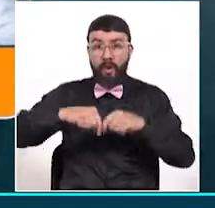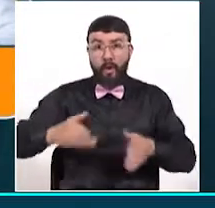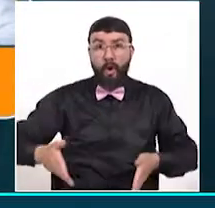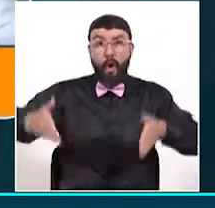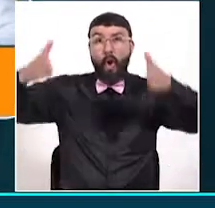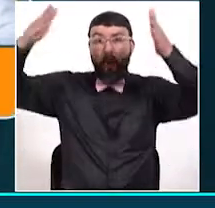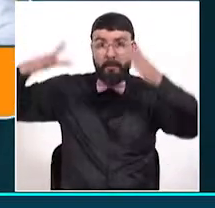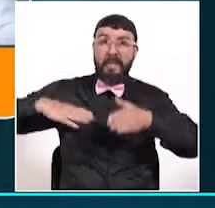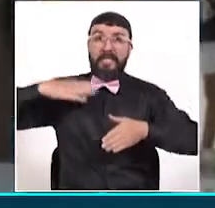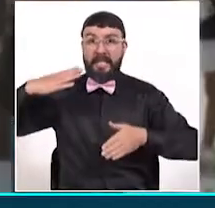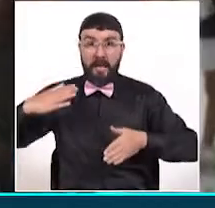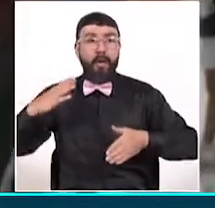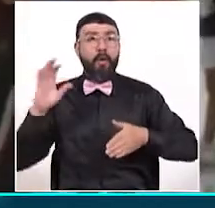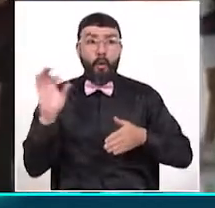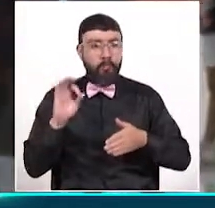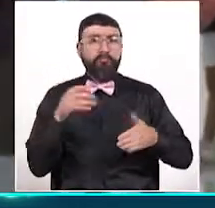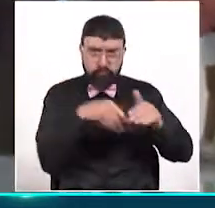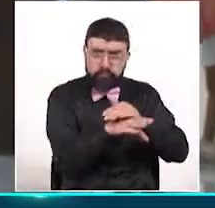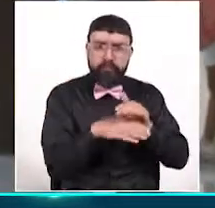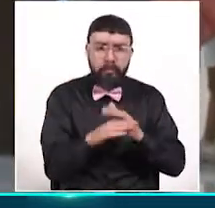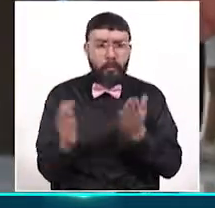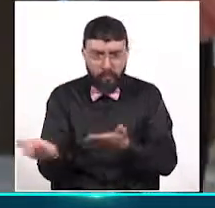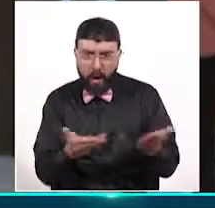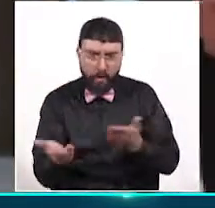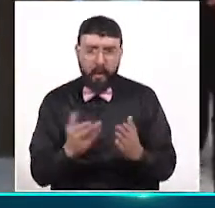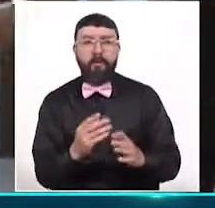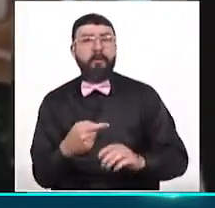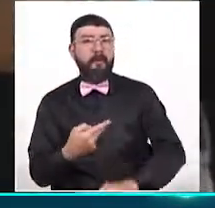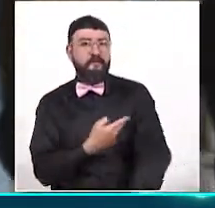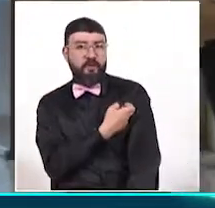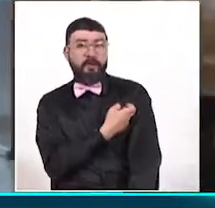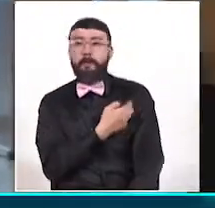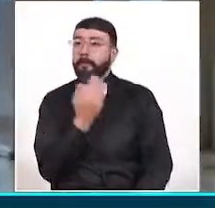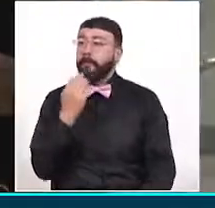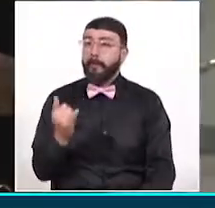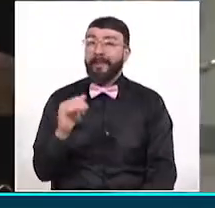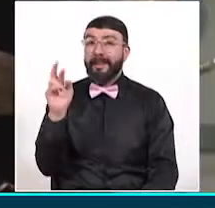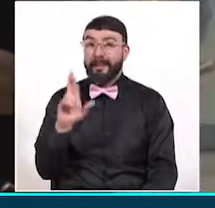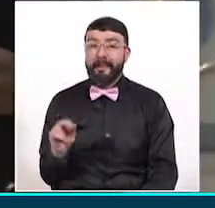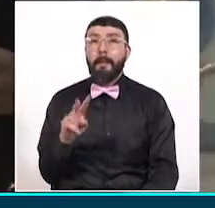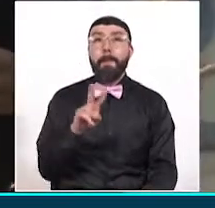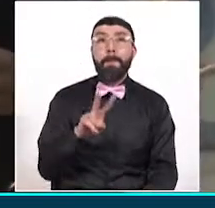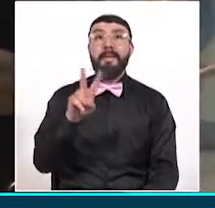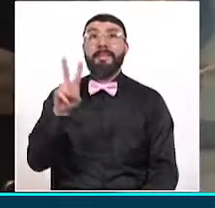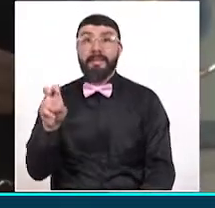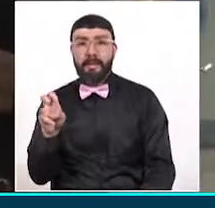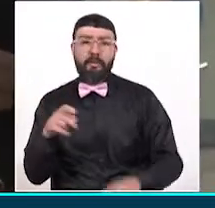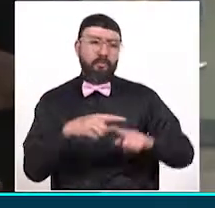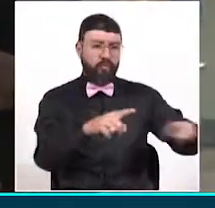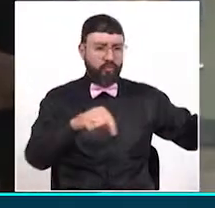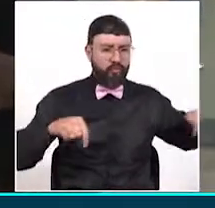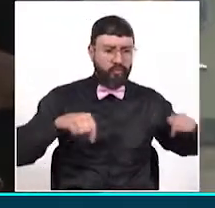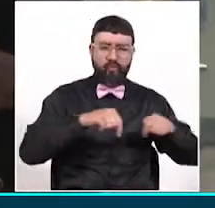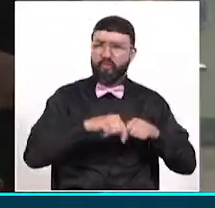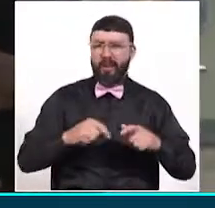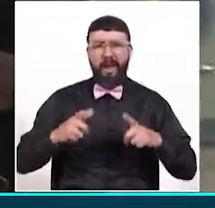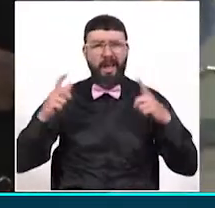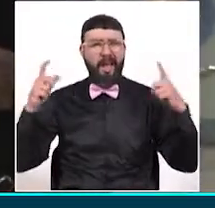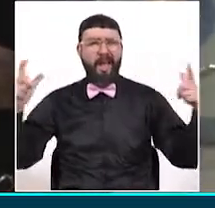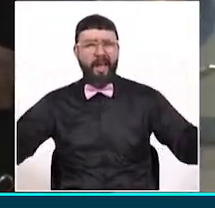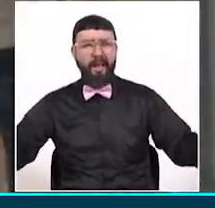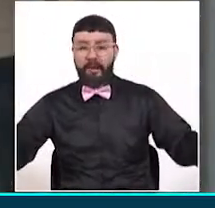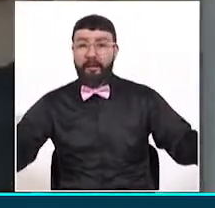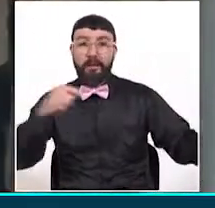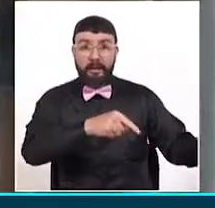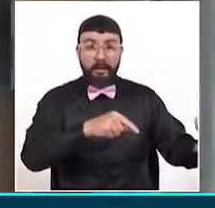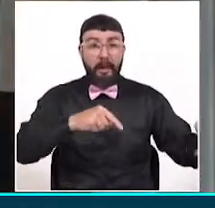de almacenes de cadena. Por su parte, en Rizaralda serán cerca de 27 establecimientos comerciales y grandes superficies quienes, con espacios como